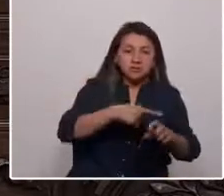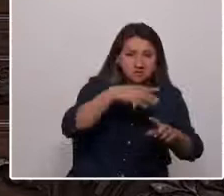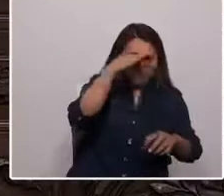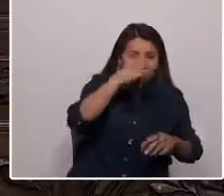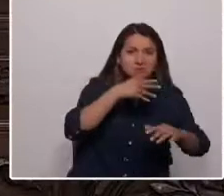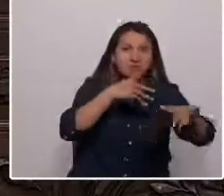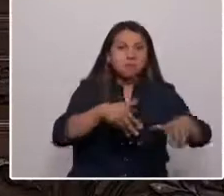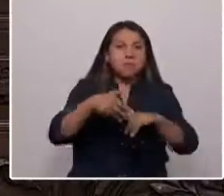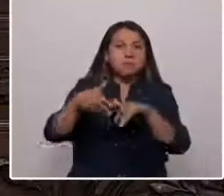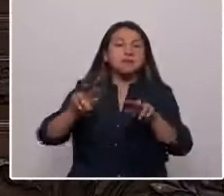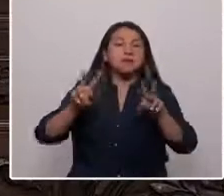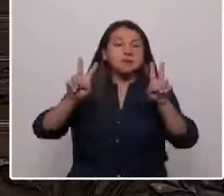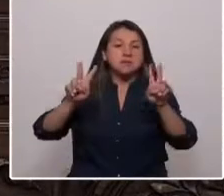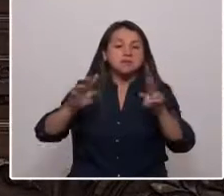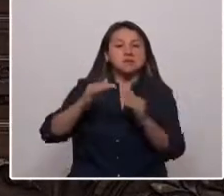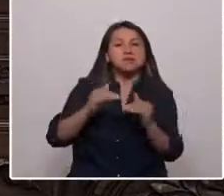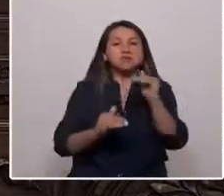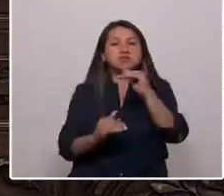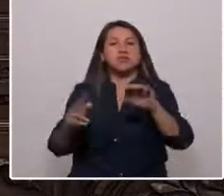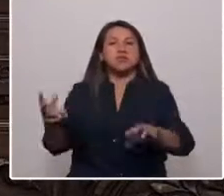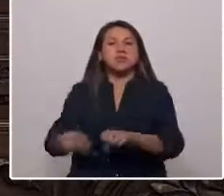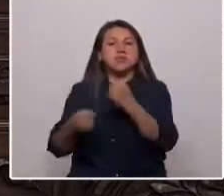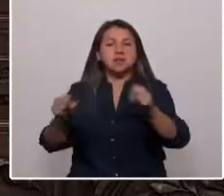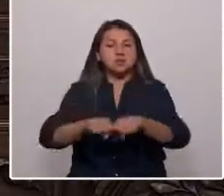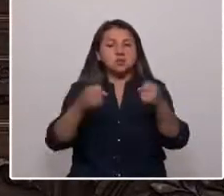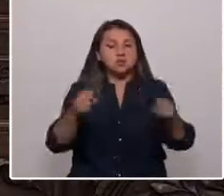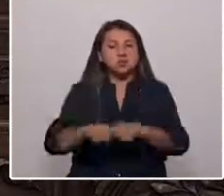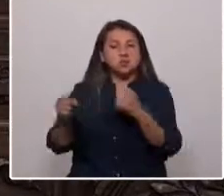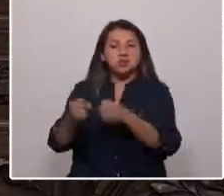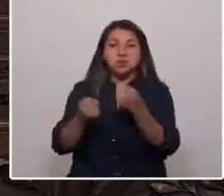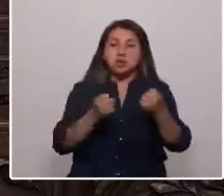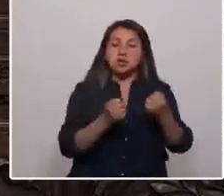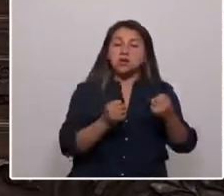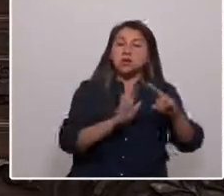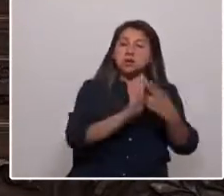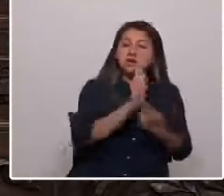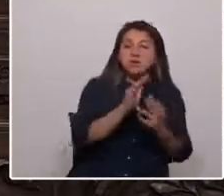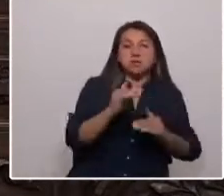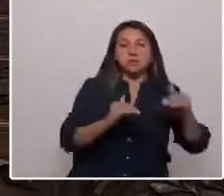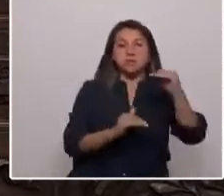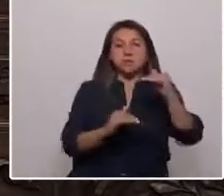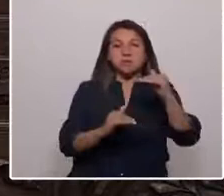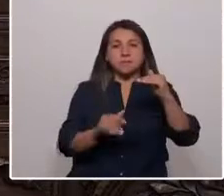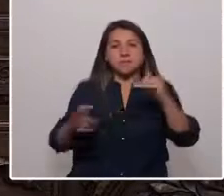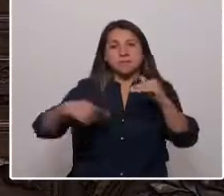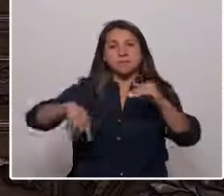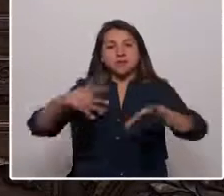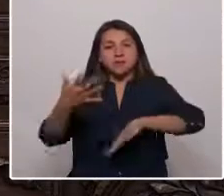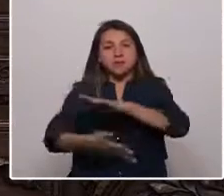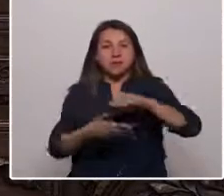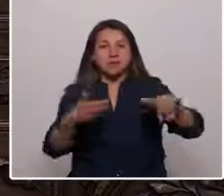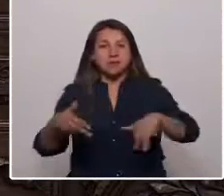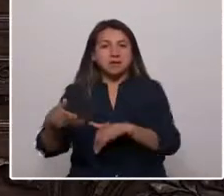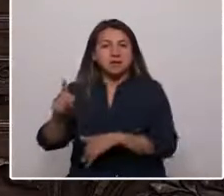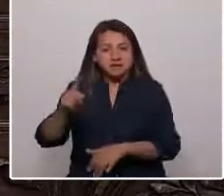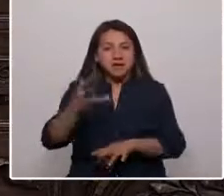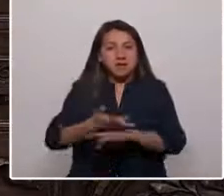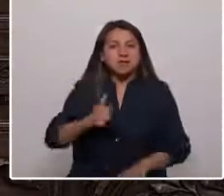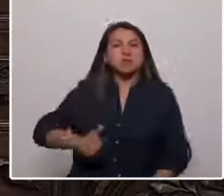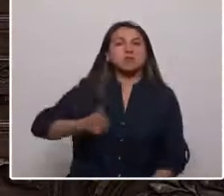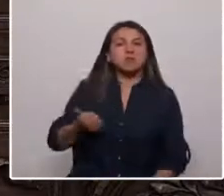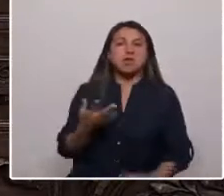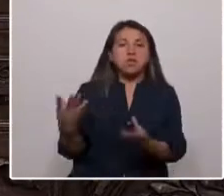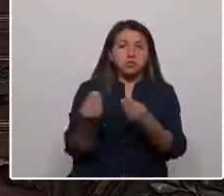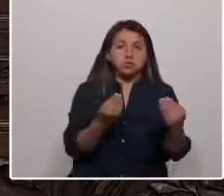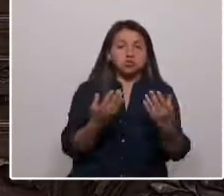pacíficas por sobre la destrucción, la reforma por sobre la revolución. Esa fue la voluntad que muchos